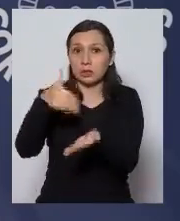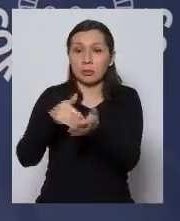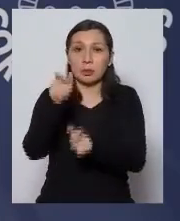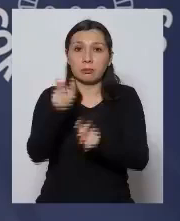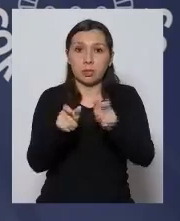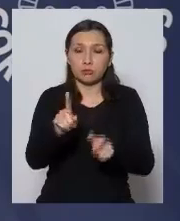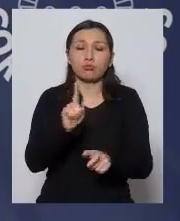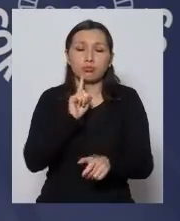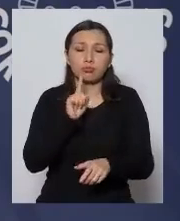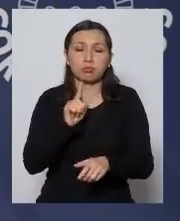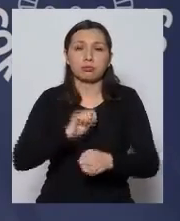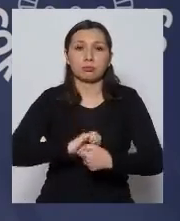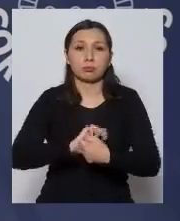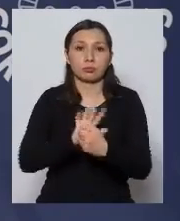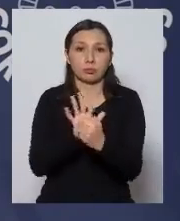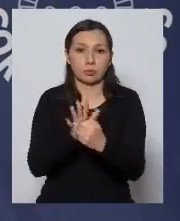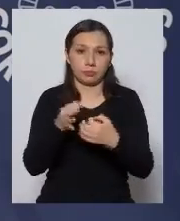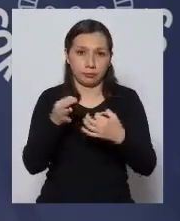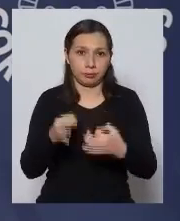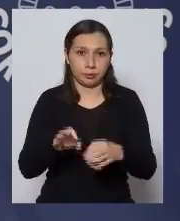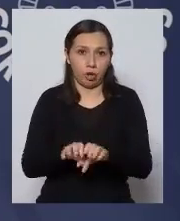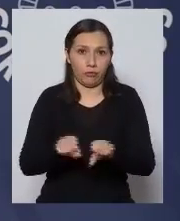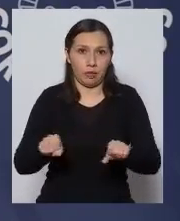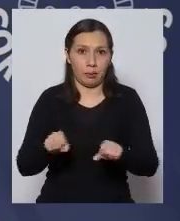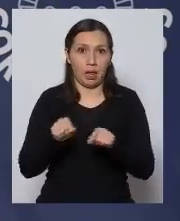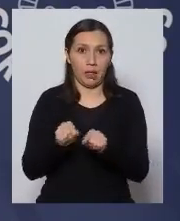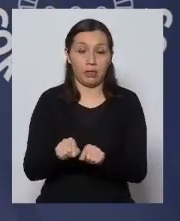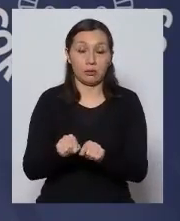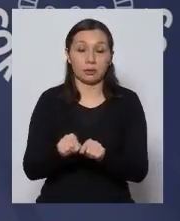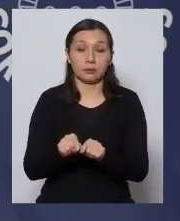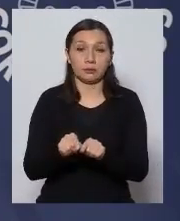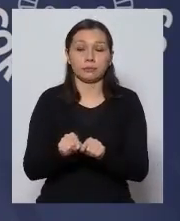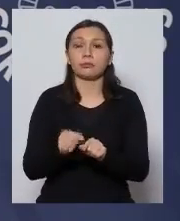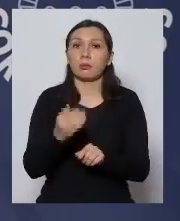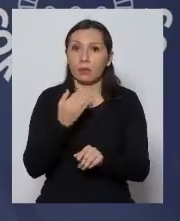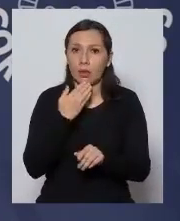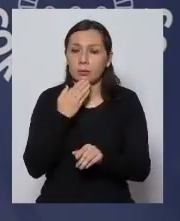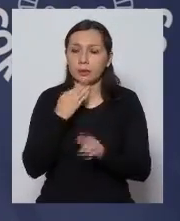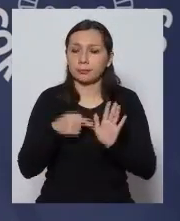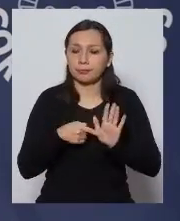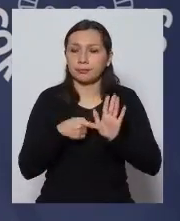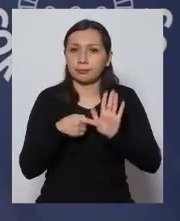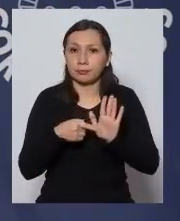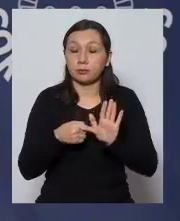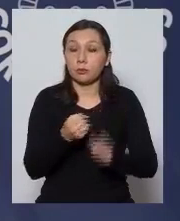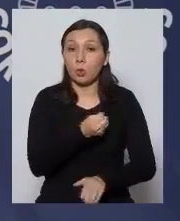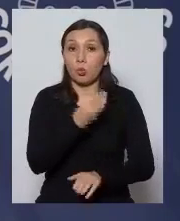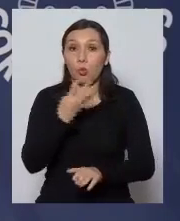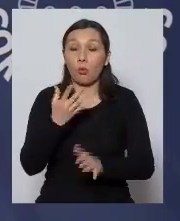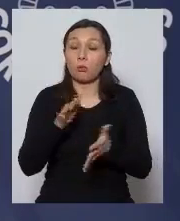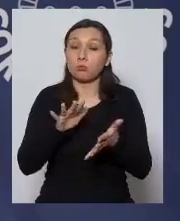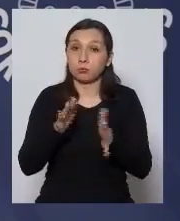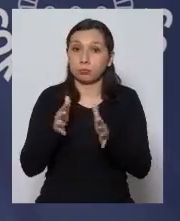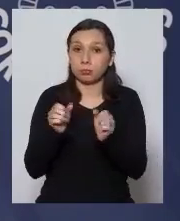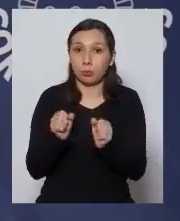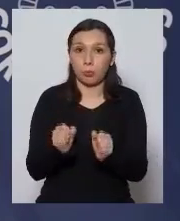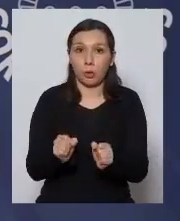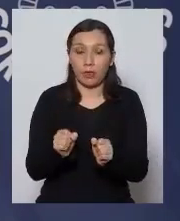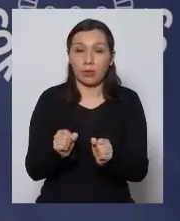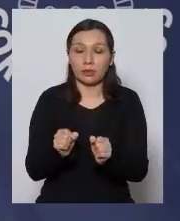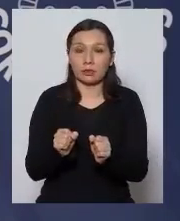.000 personas confirmadas. Hay que hacer notar que este número probablemente